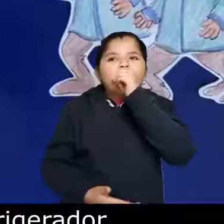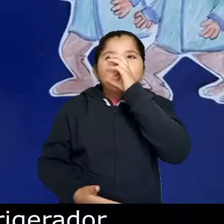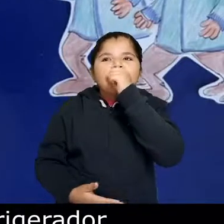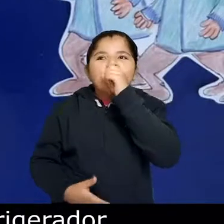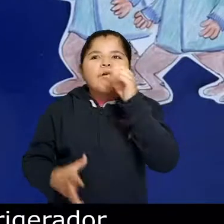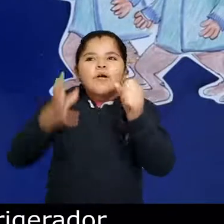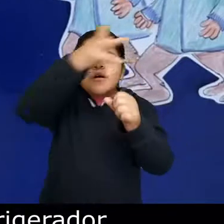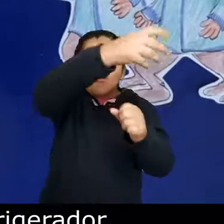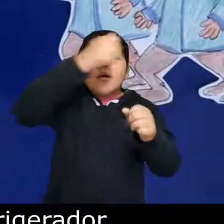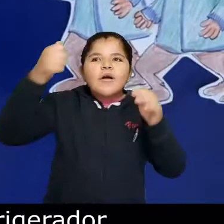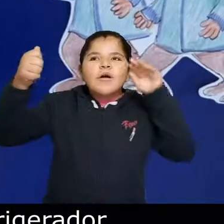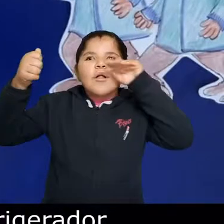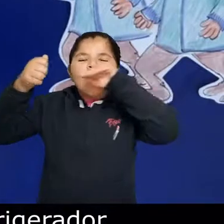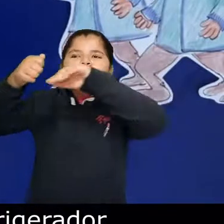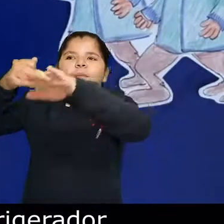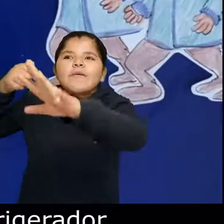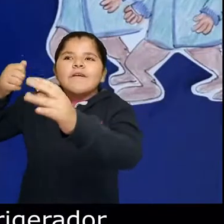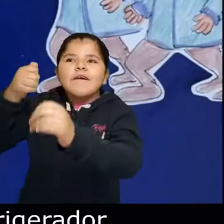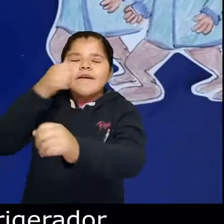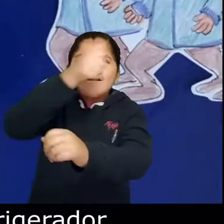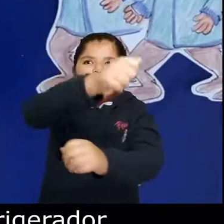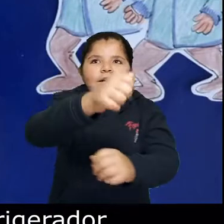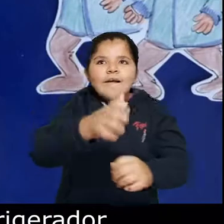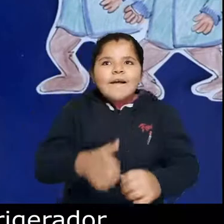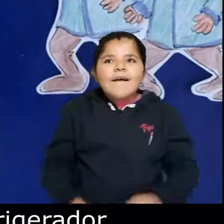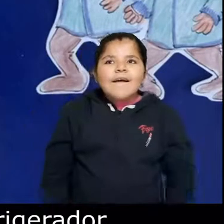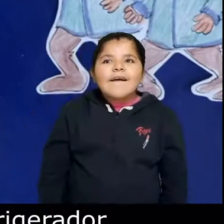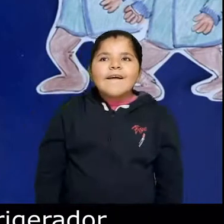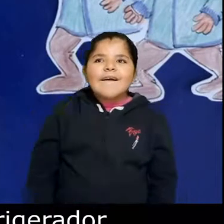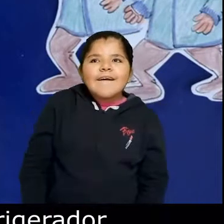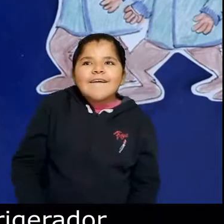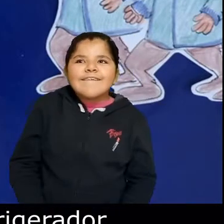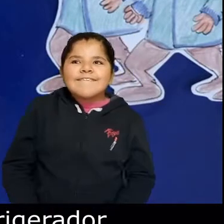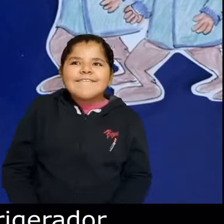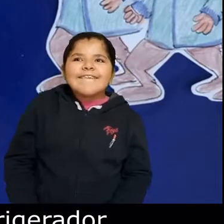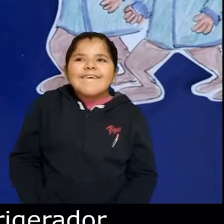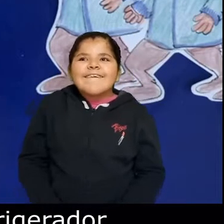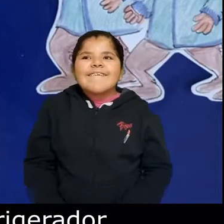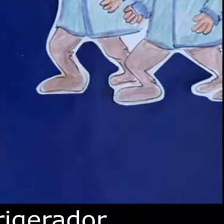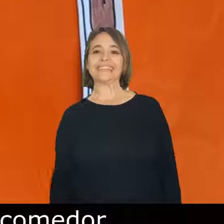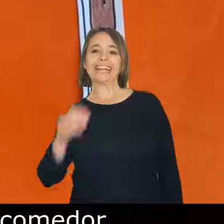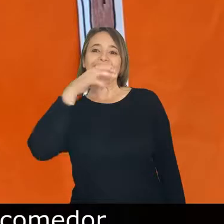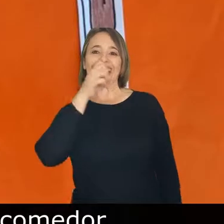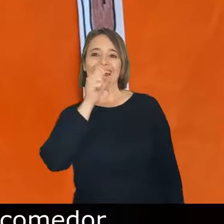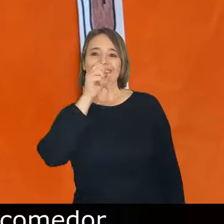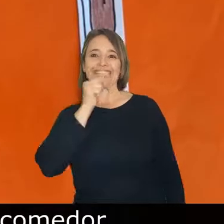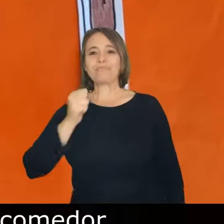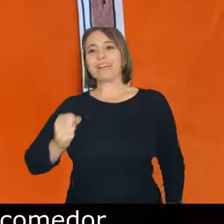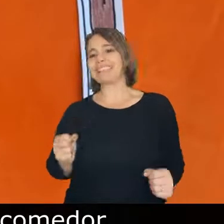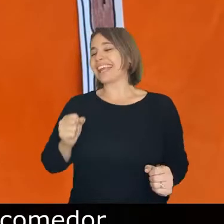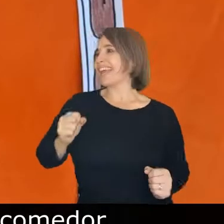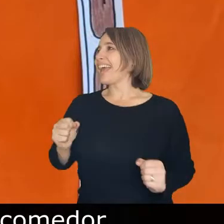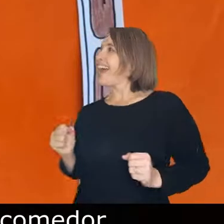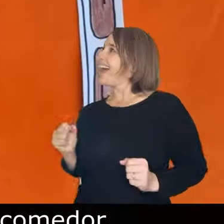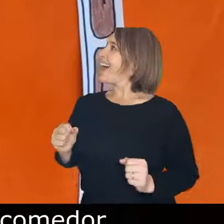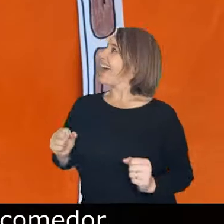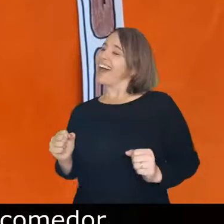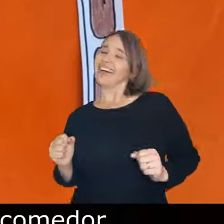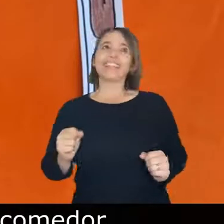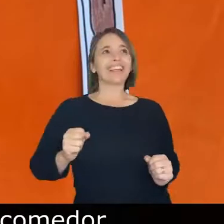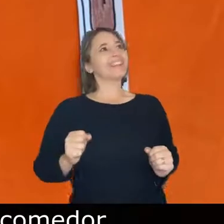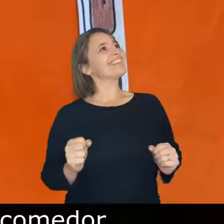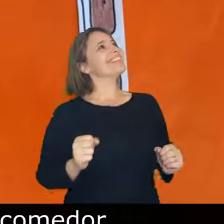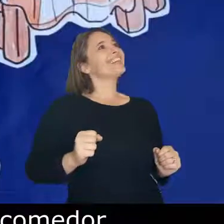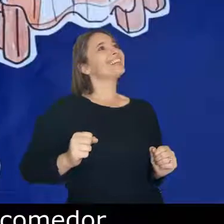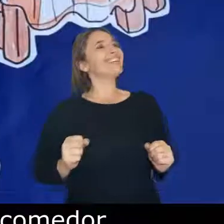guardaran viva En el refrigerador La naranja se pasea De